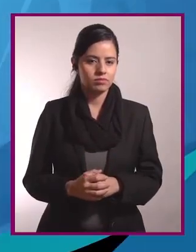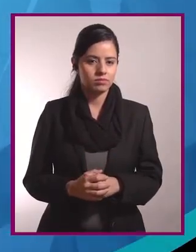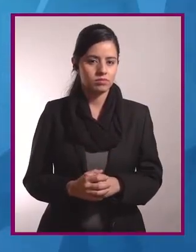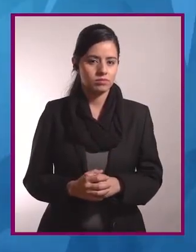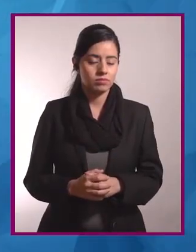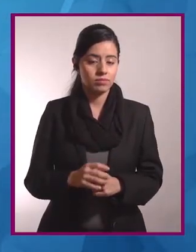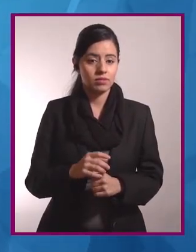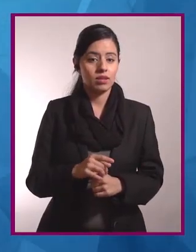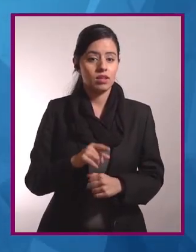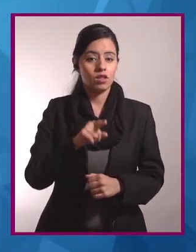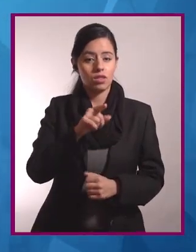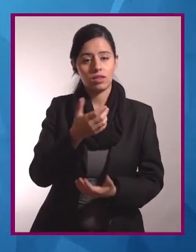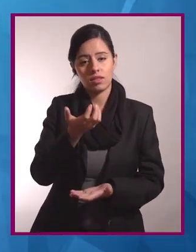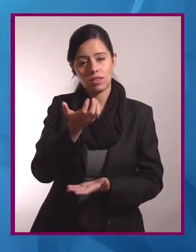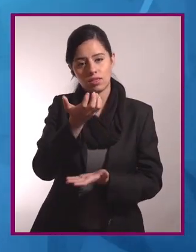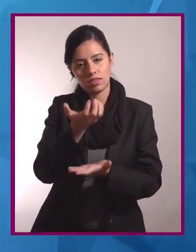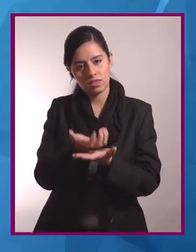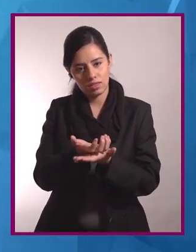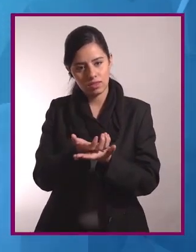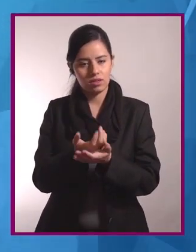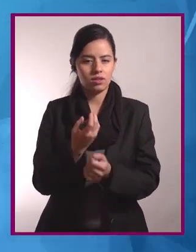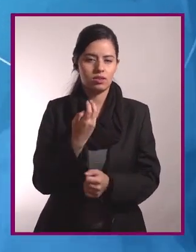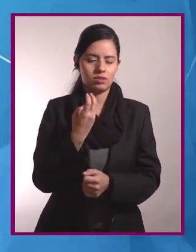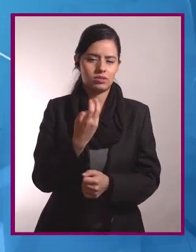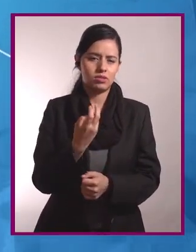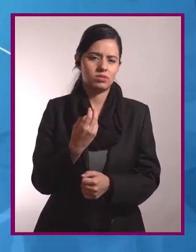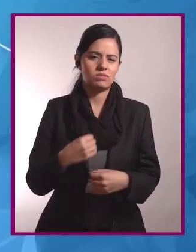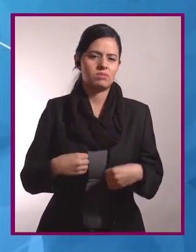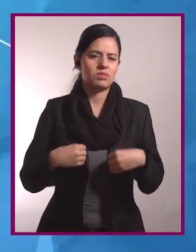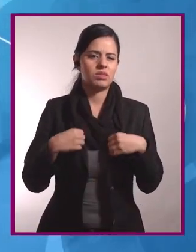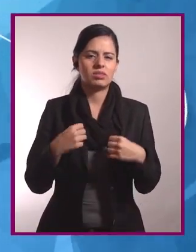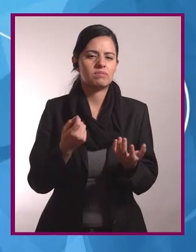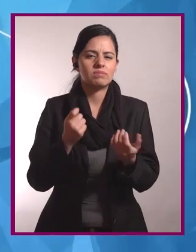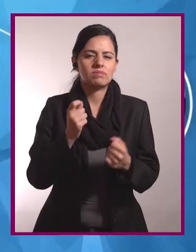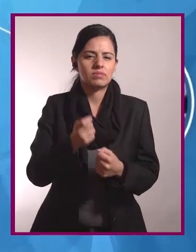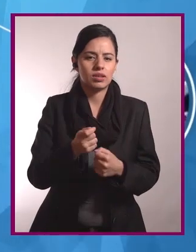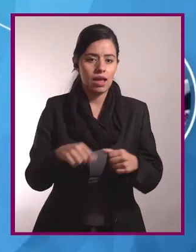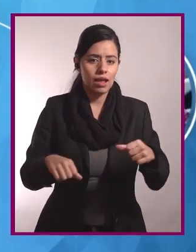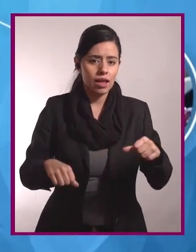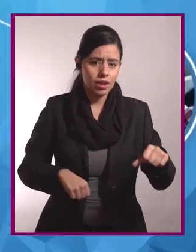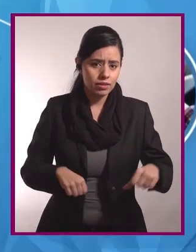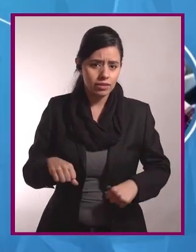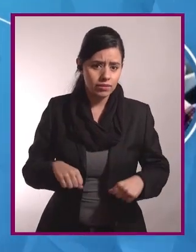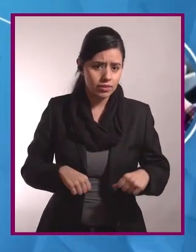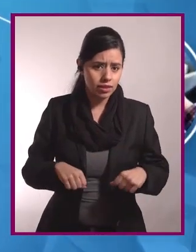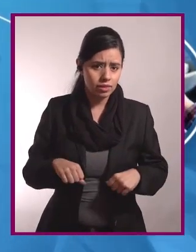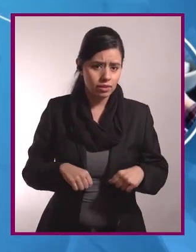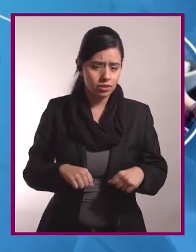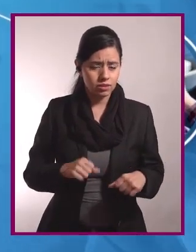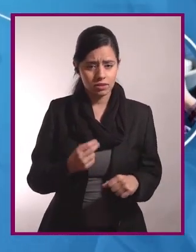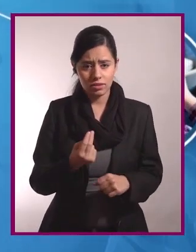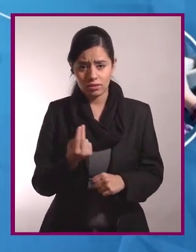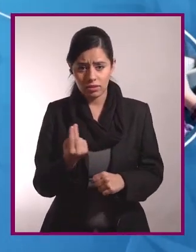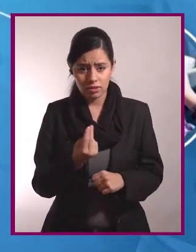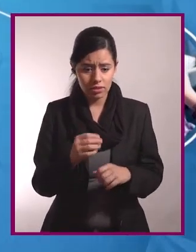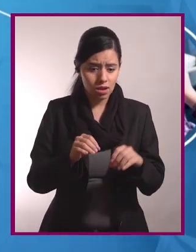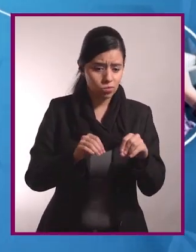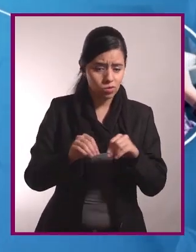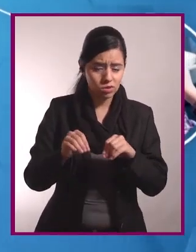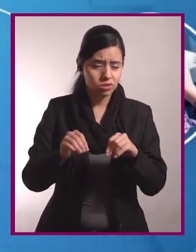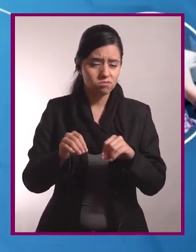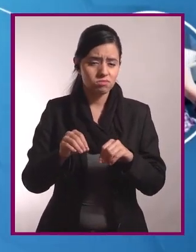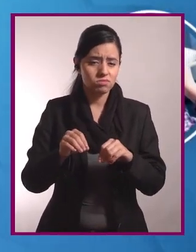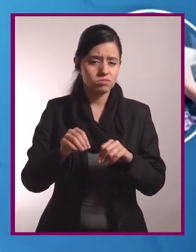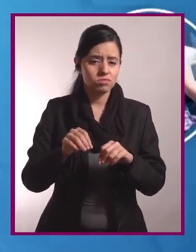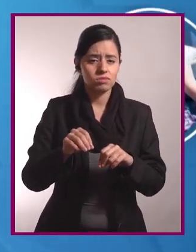El sedentarismo es una forma de vida que consiste en realizar actividades que en su mayoría no requieren que movamos el